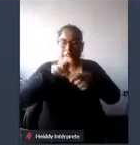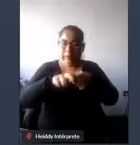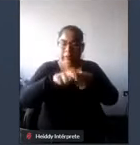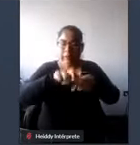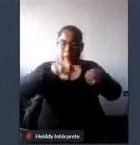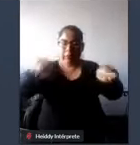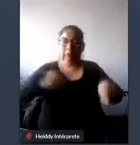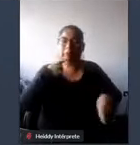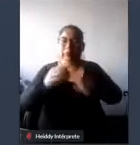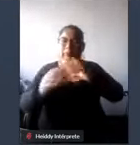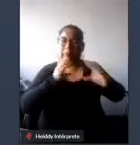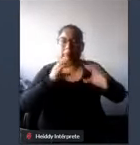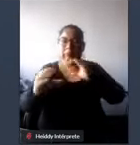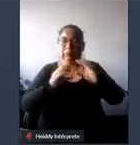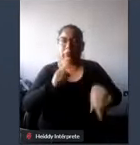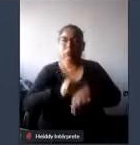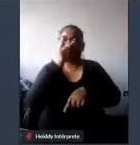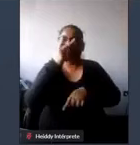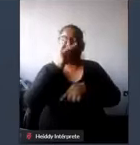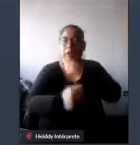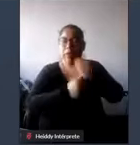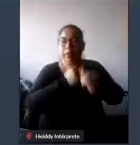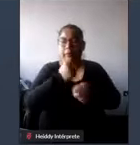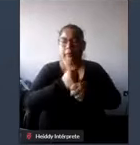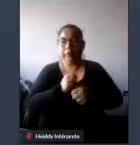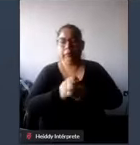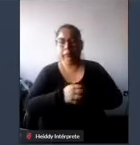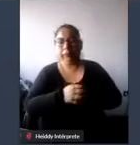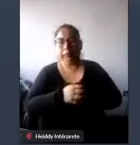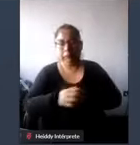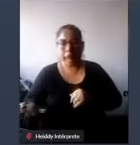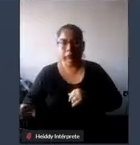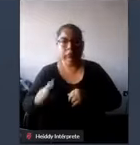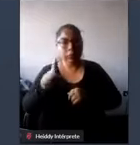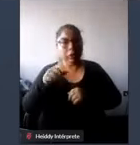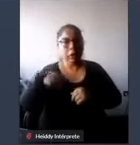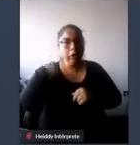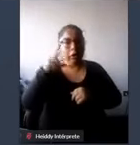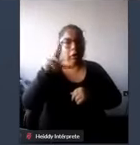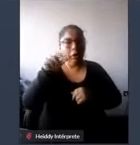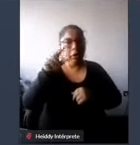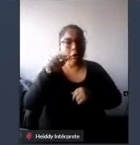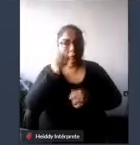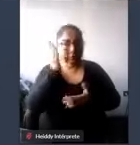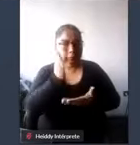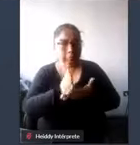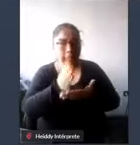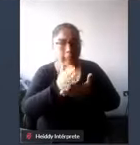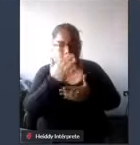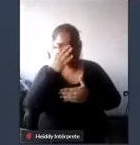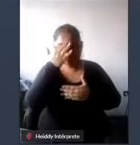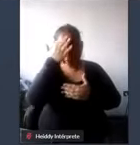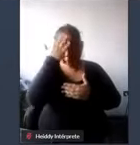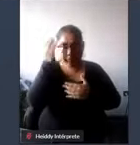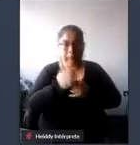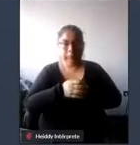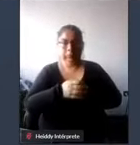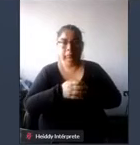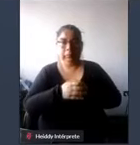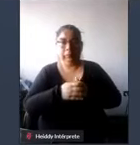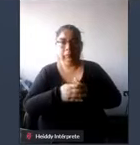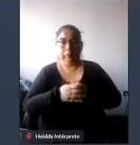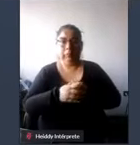discutiendo el tema durante dos años y nunca se llegó a una a una